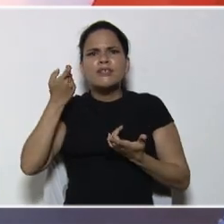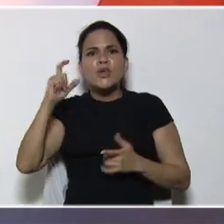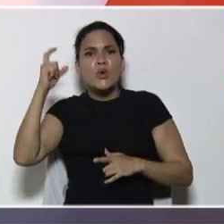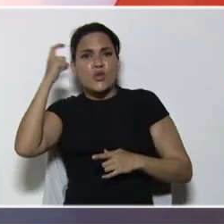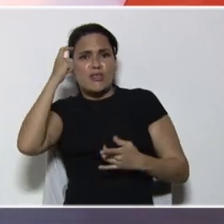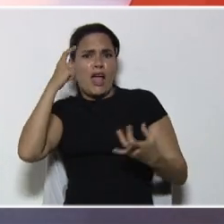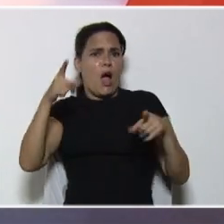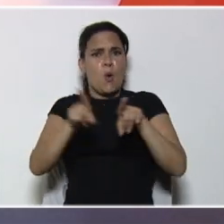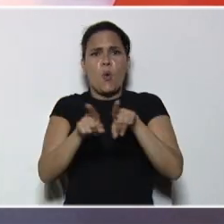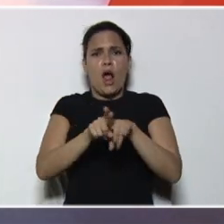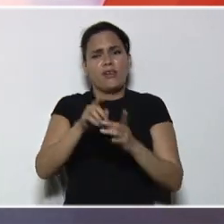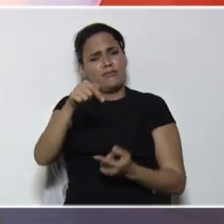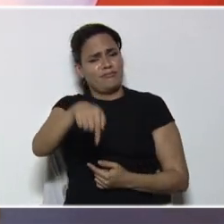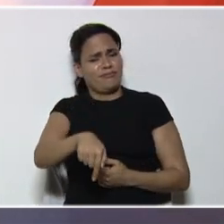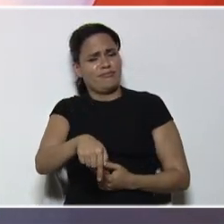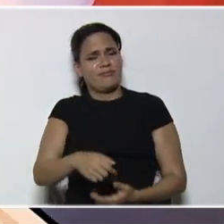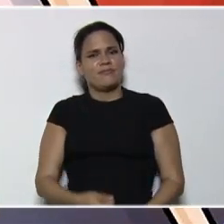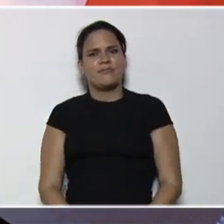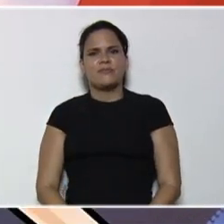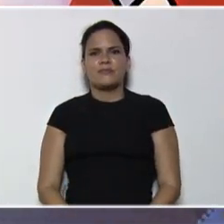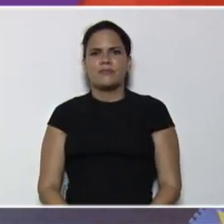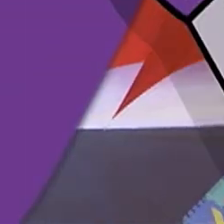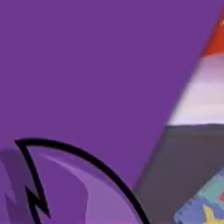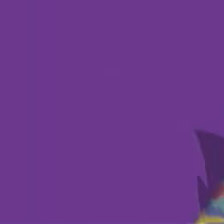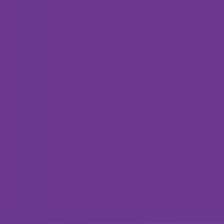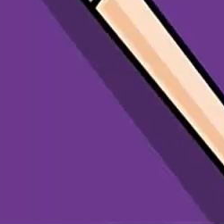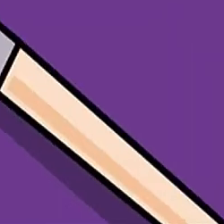que se recuerda tal día como hoy.